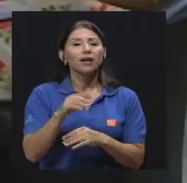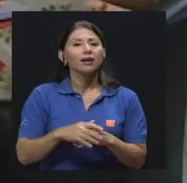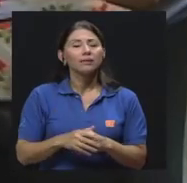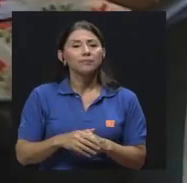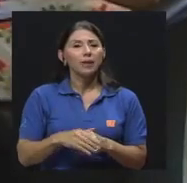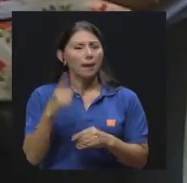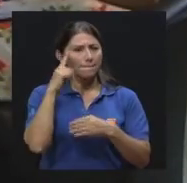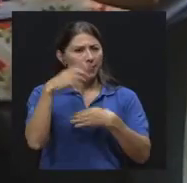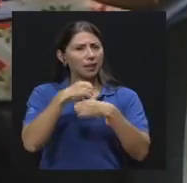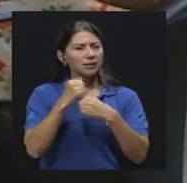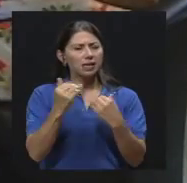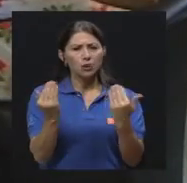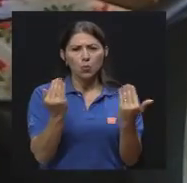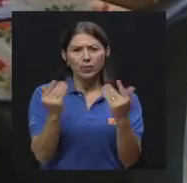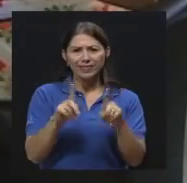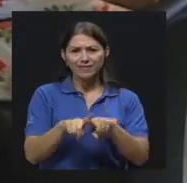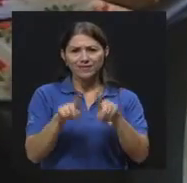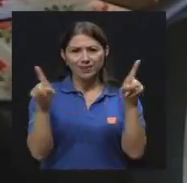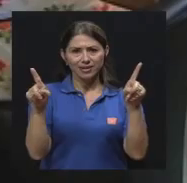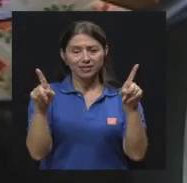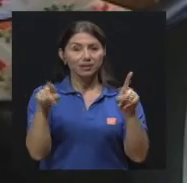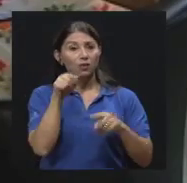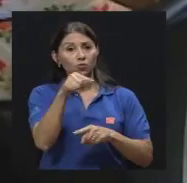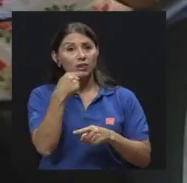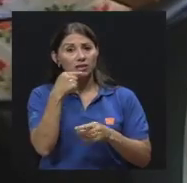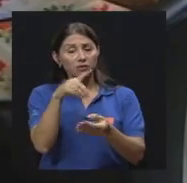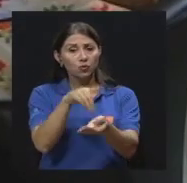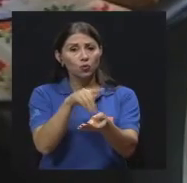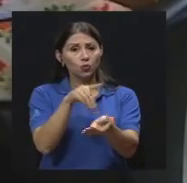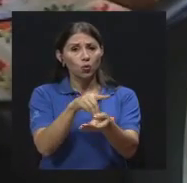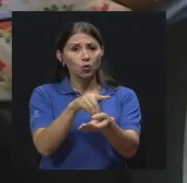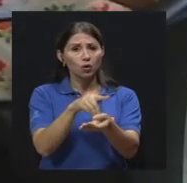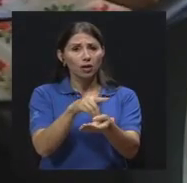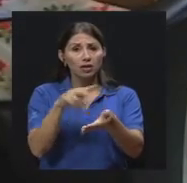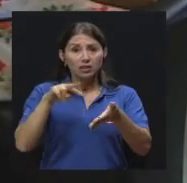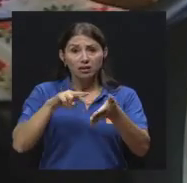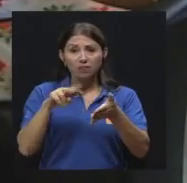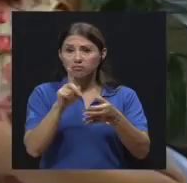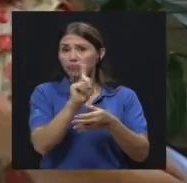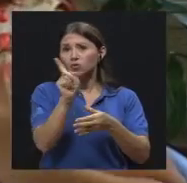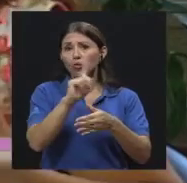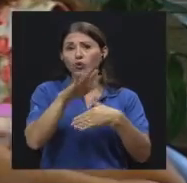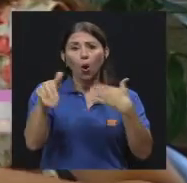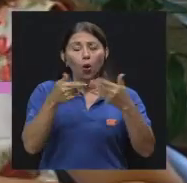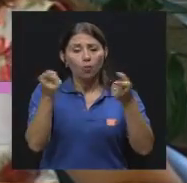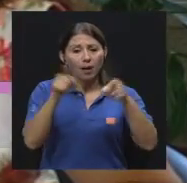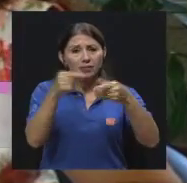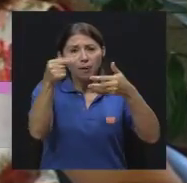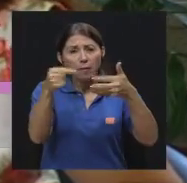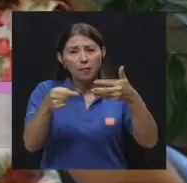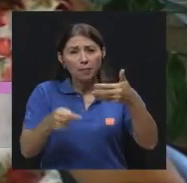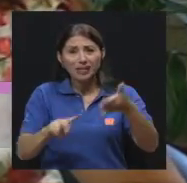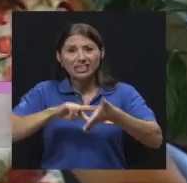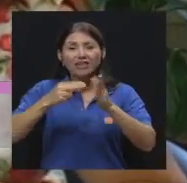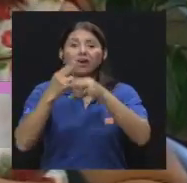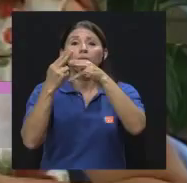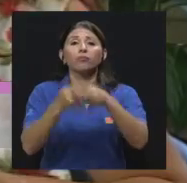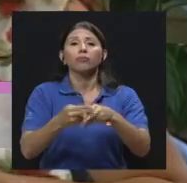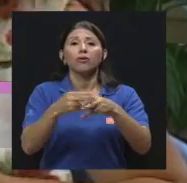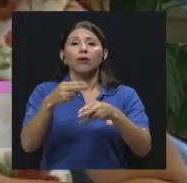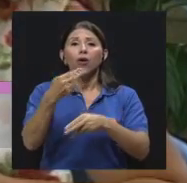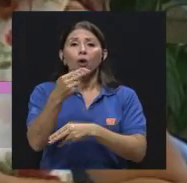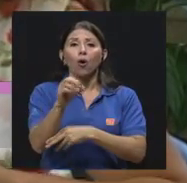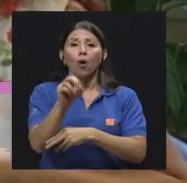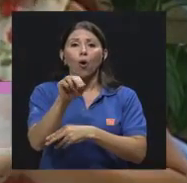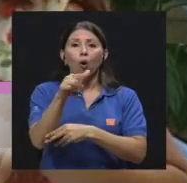para poder diferenciarlos, ¿verdad? Porque, doctor, usted mencionaba que no todo necesariamente es un hongo, pero lamentablemente en nuestra sociedad somos muy dados a